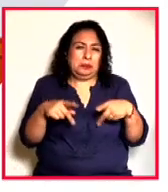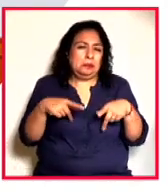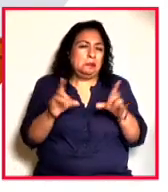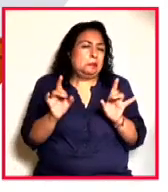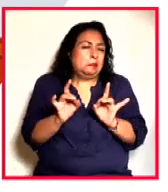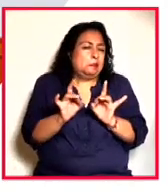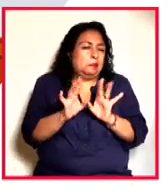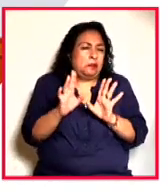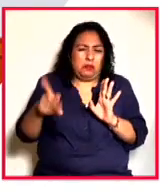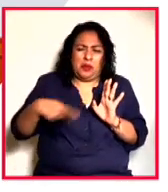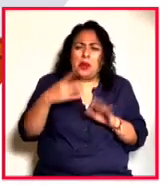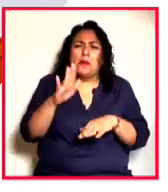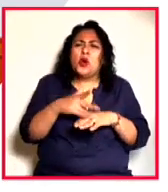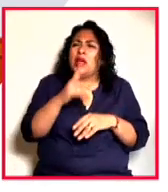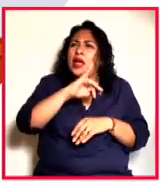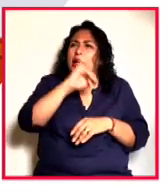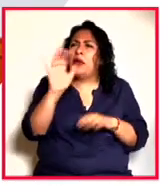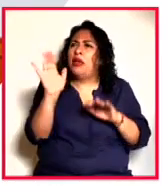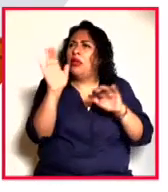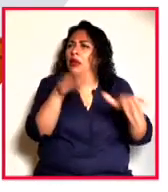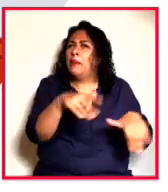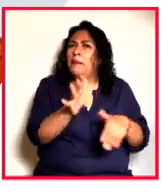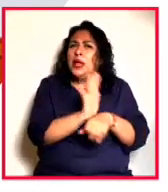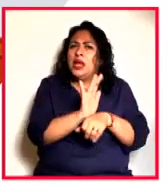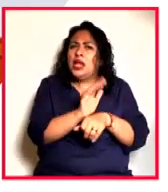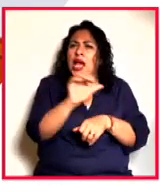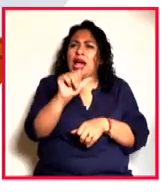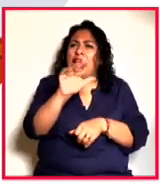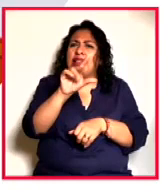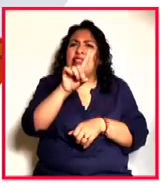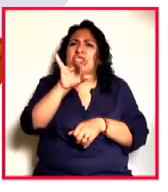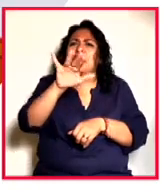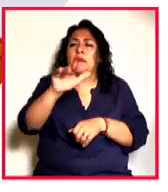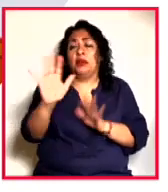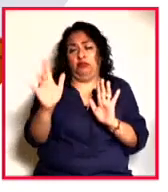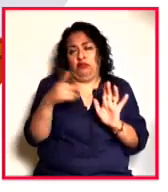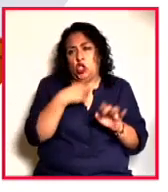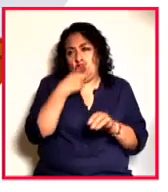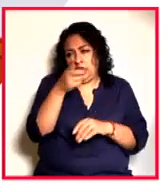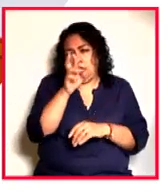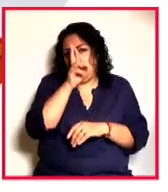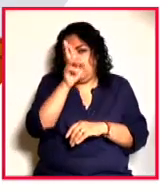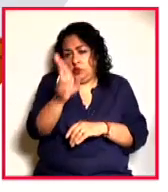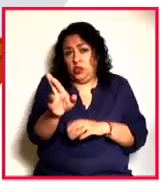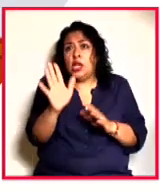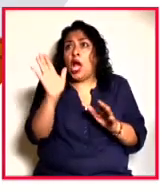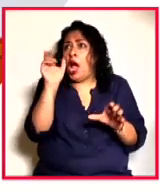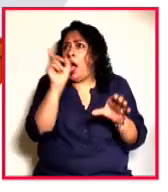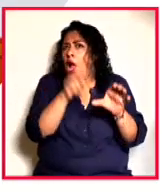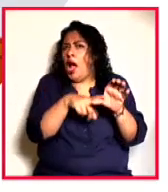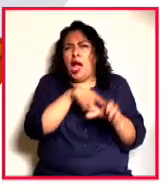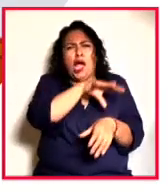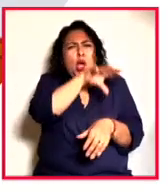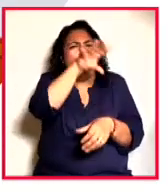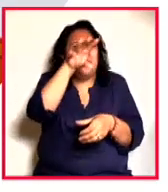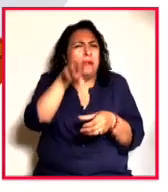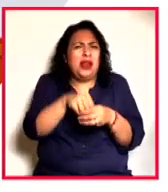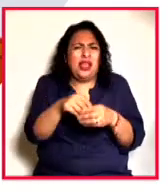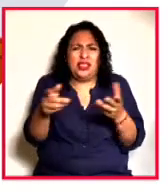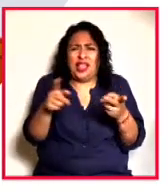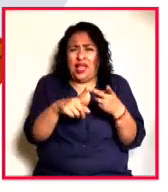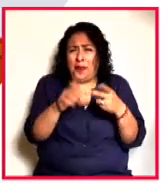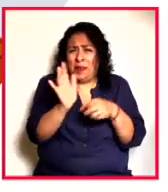me preguntó, ¿y por qué nunca has inscrito tus películas a la academia? Yo he inscrito todo hasta rabioso,